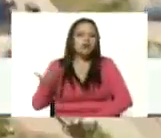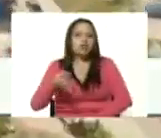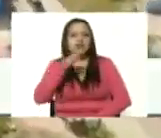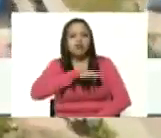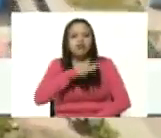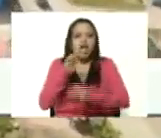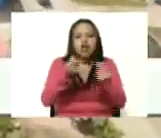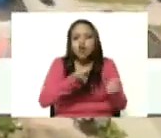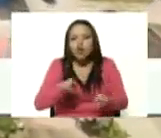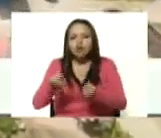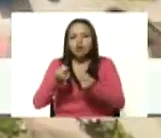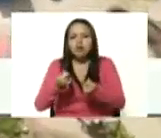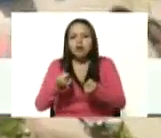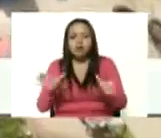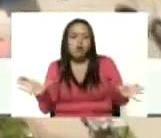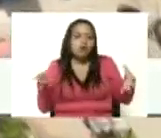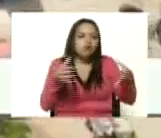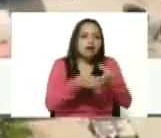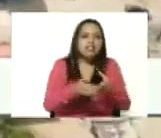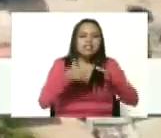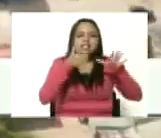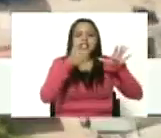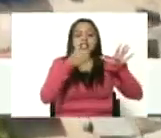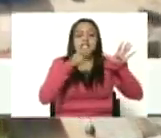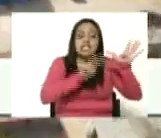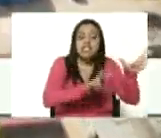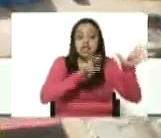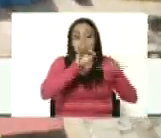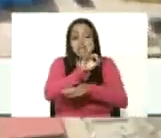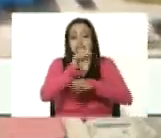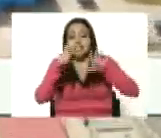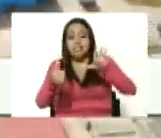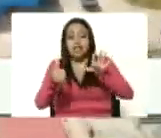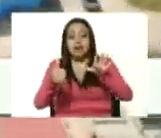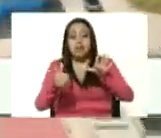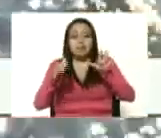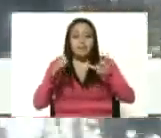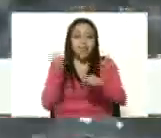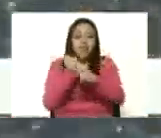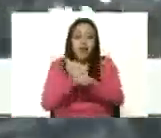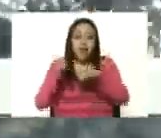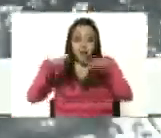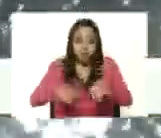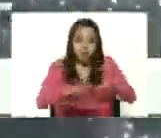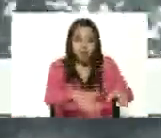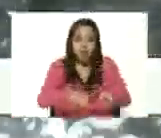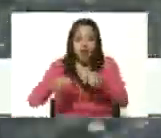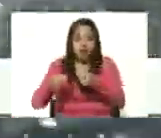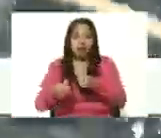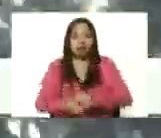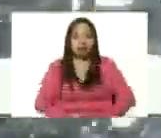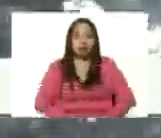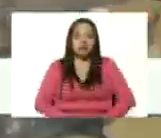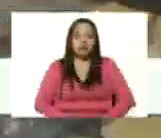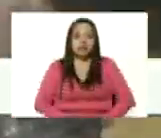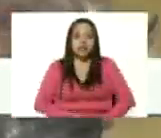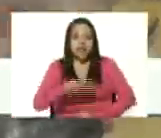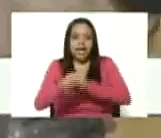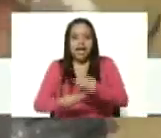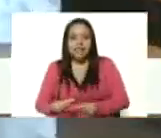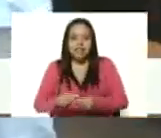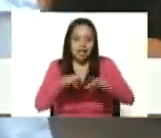económica por agrupar 736 pescadores asociados a los empleos directos e indirectos que generan la fase de captura